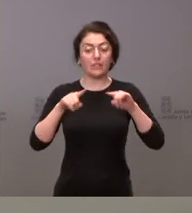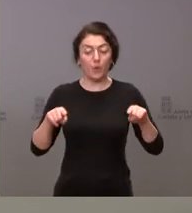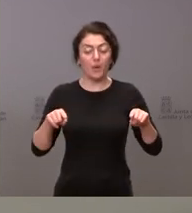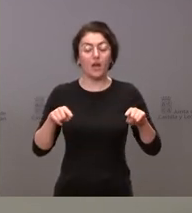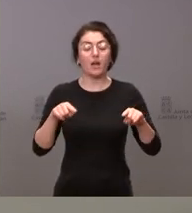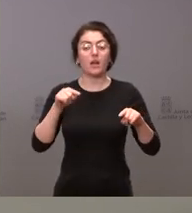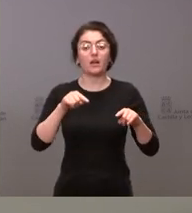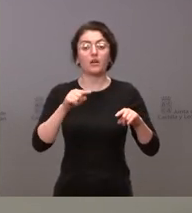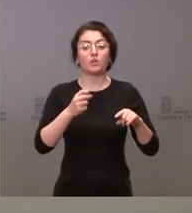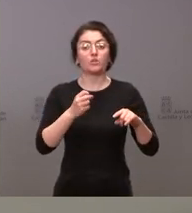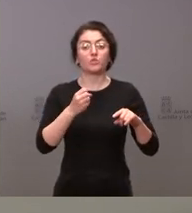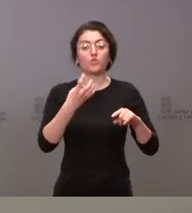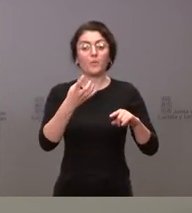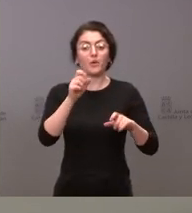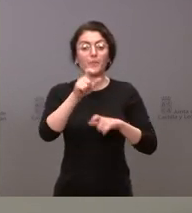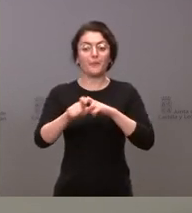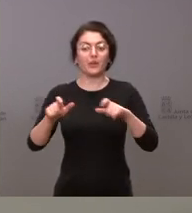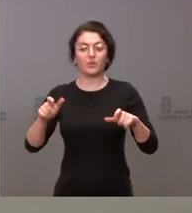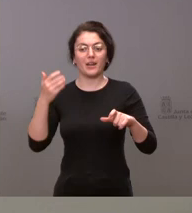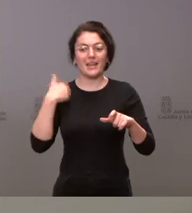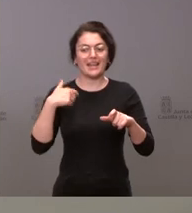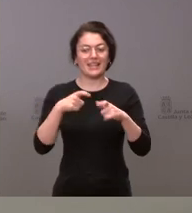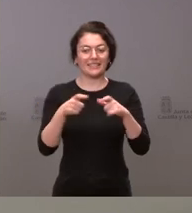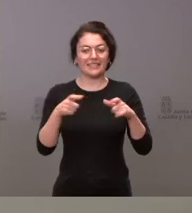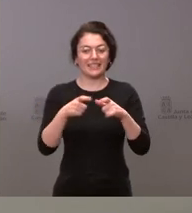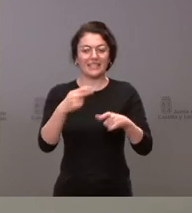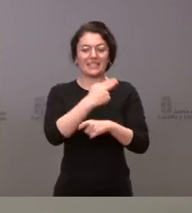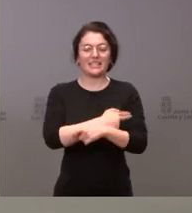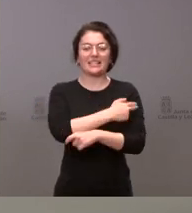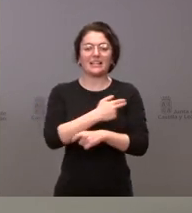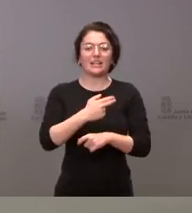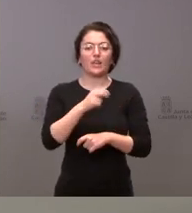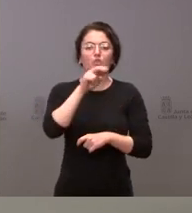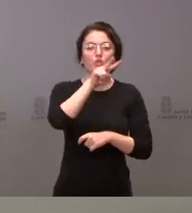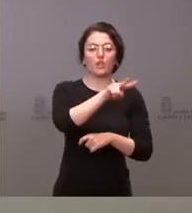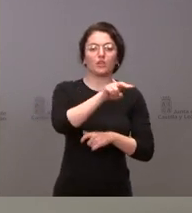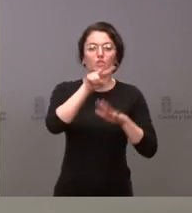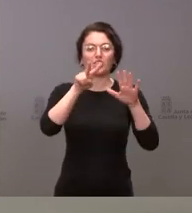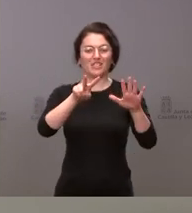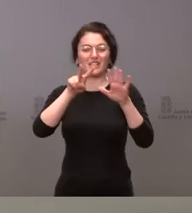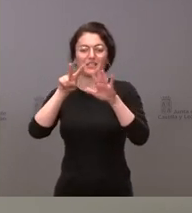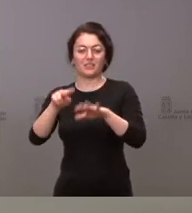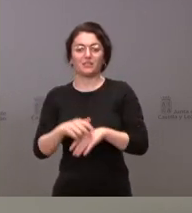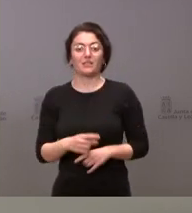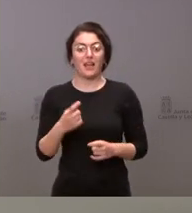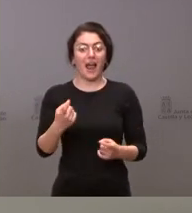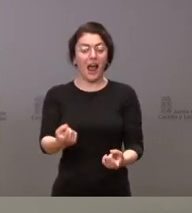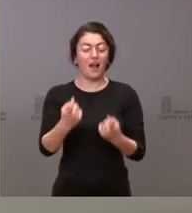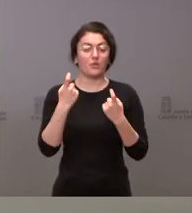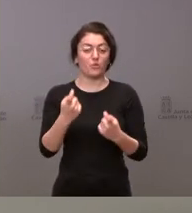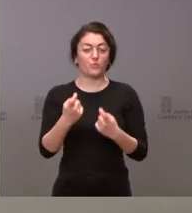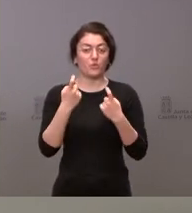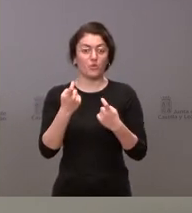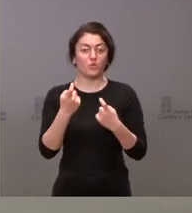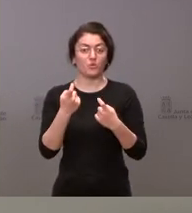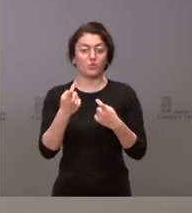personas que ya tienen en la agenda sanitaria son 277 y alumnos que